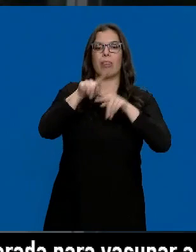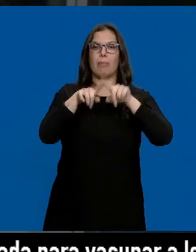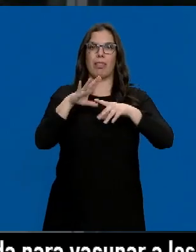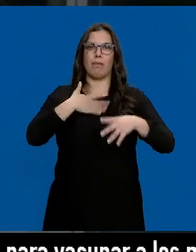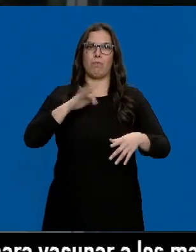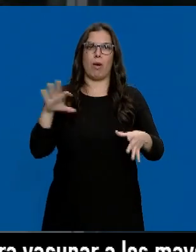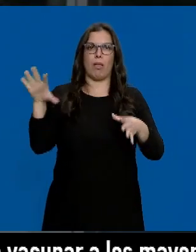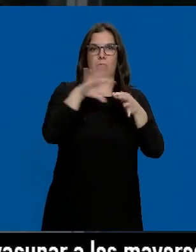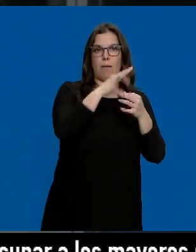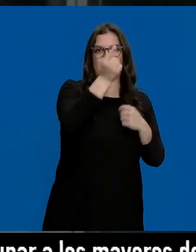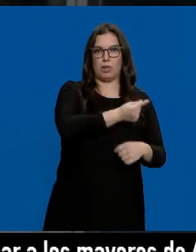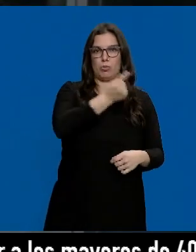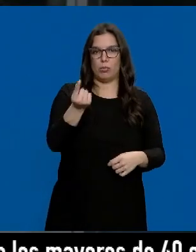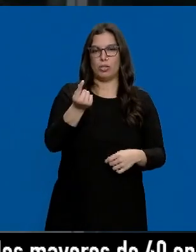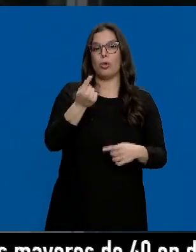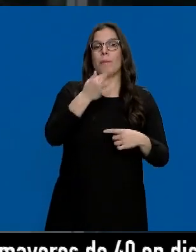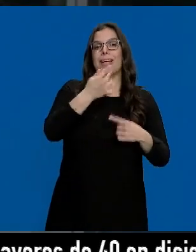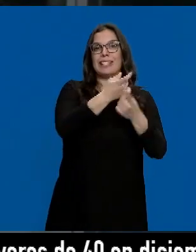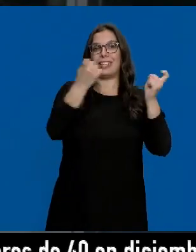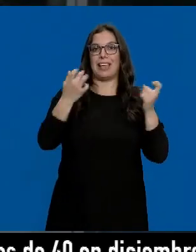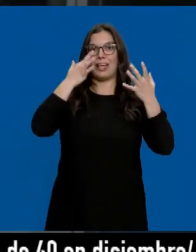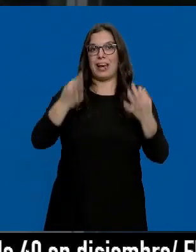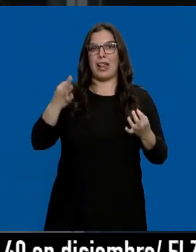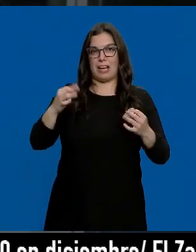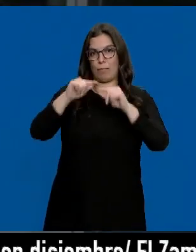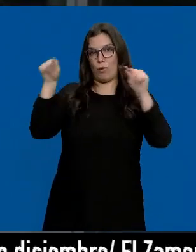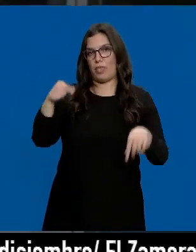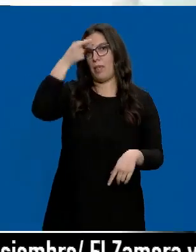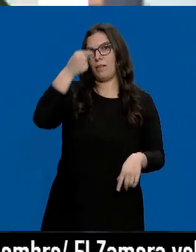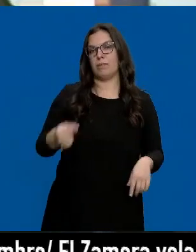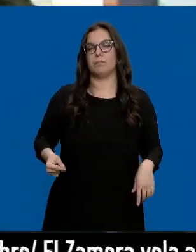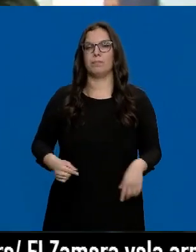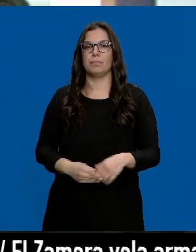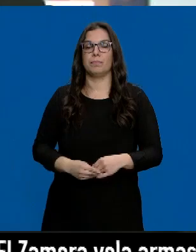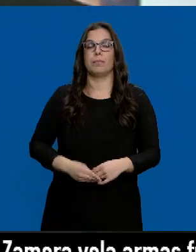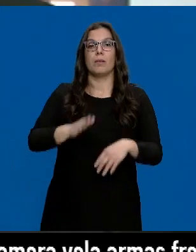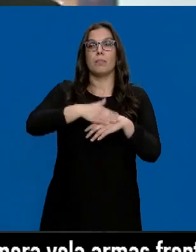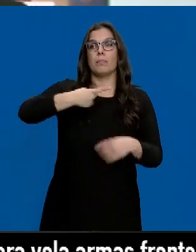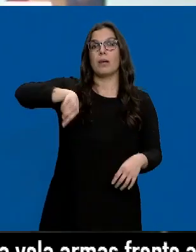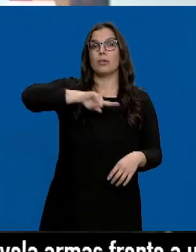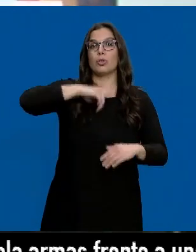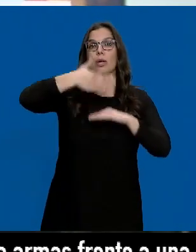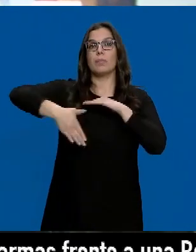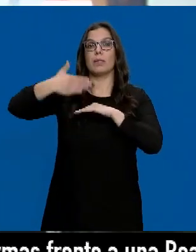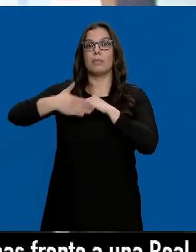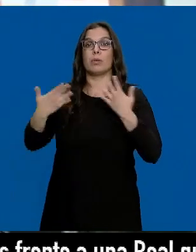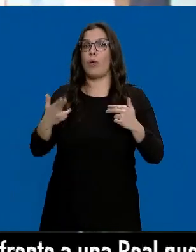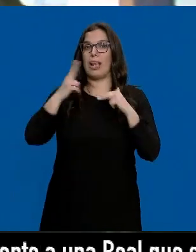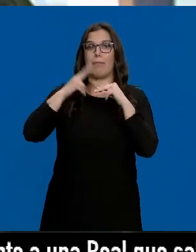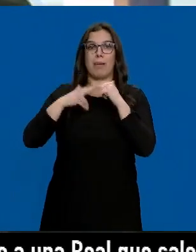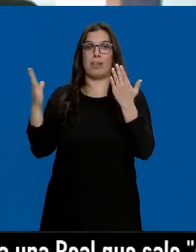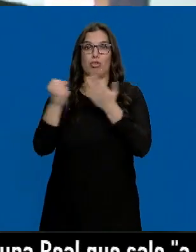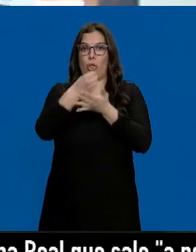presupuestarias y a las necesidades reales de la provincia de Ávila. Para nosotros la línea roja son todas las enmiendas,